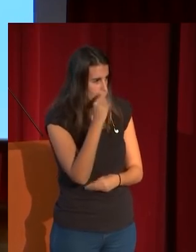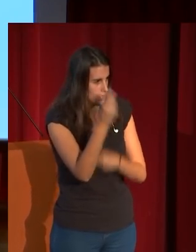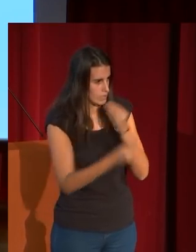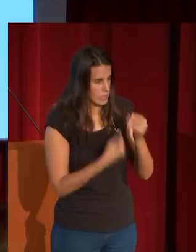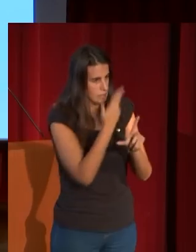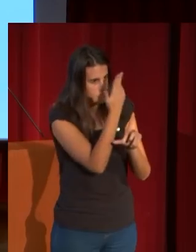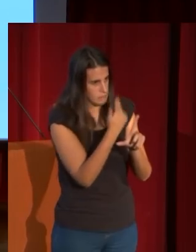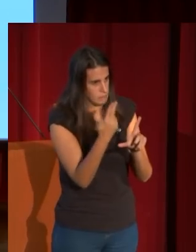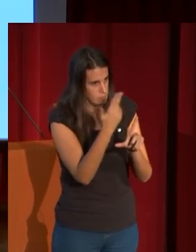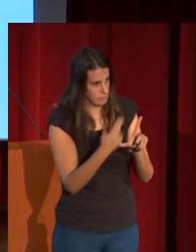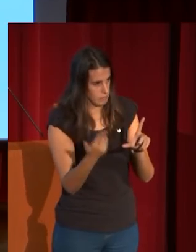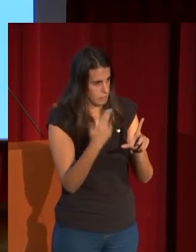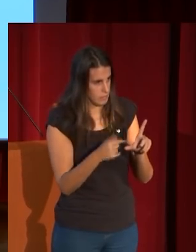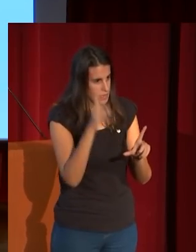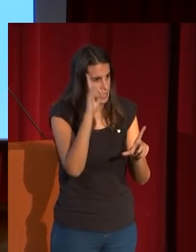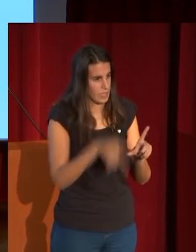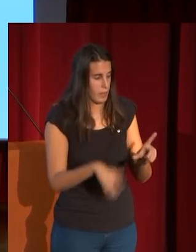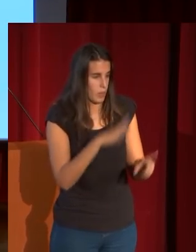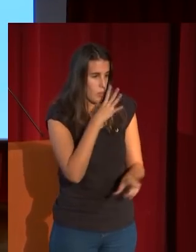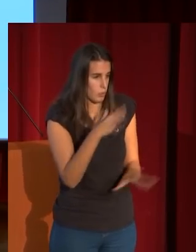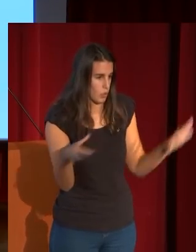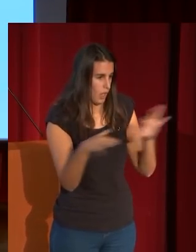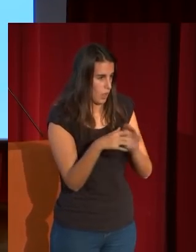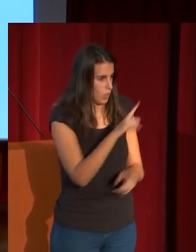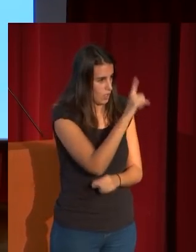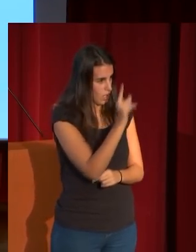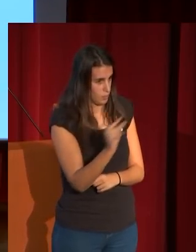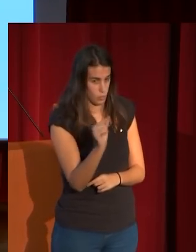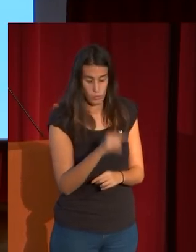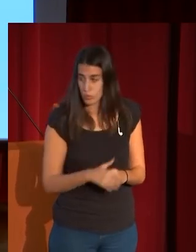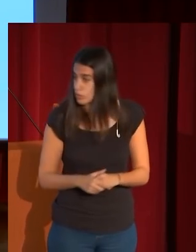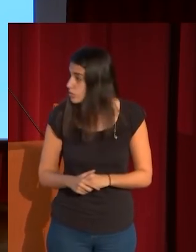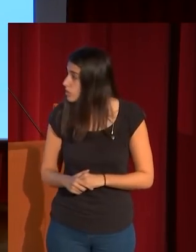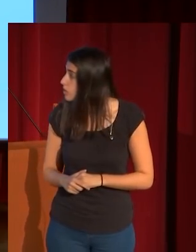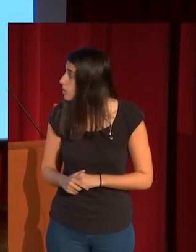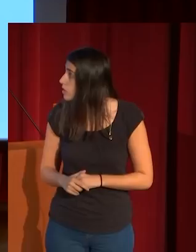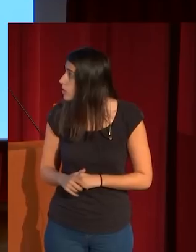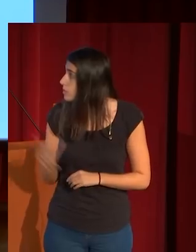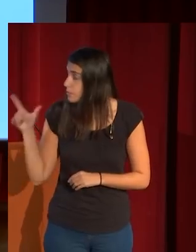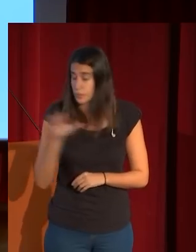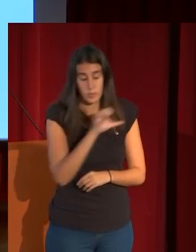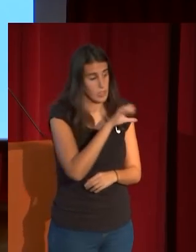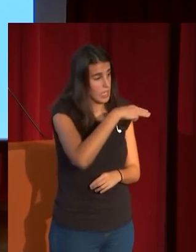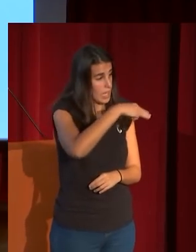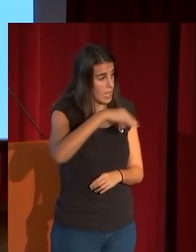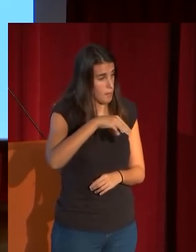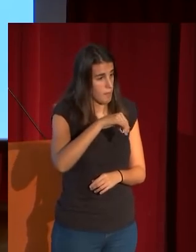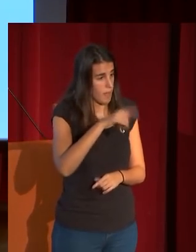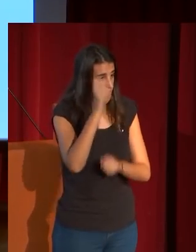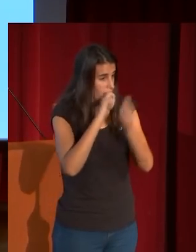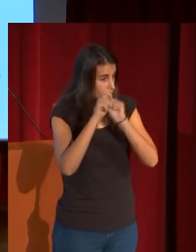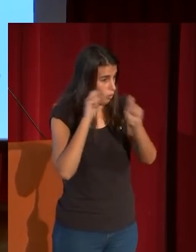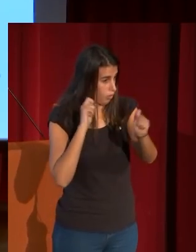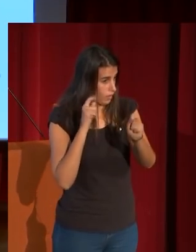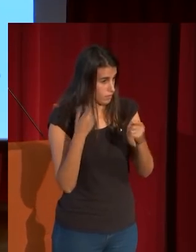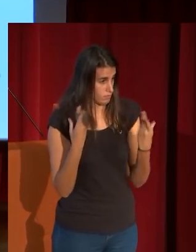bidimensionalidad y de los motivos en esta visión de Mazaragoza que está viviendo con su marido Joaquín